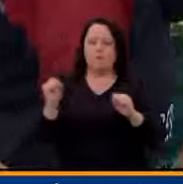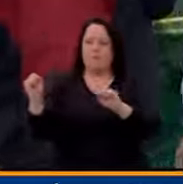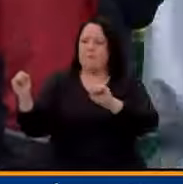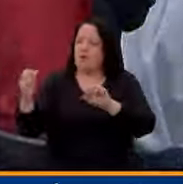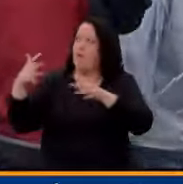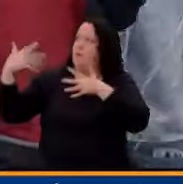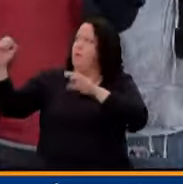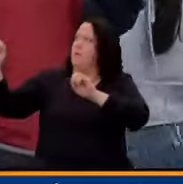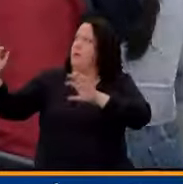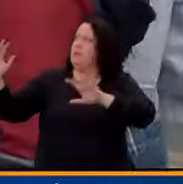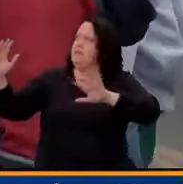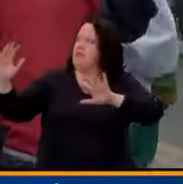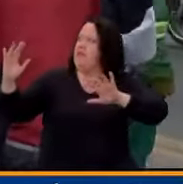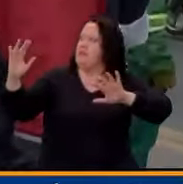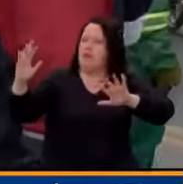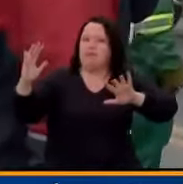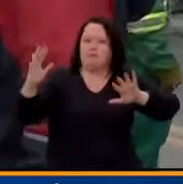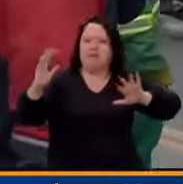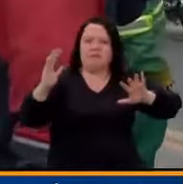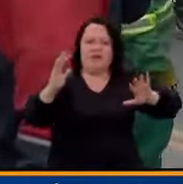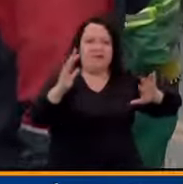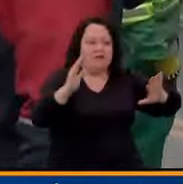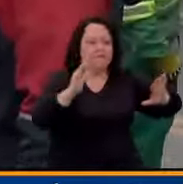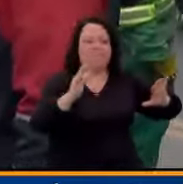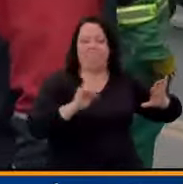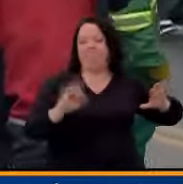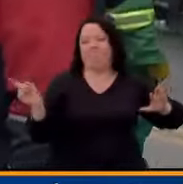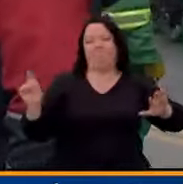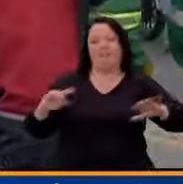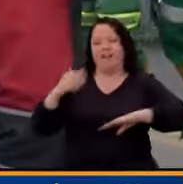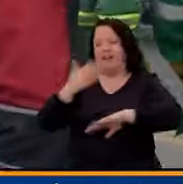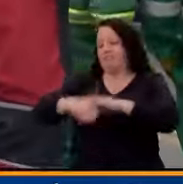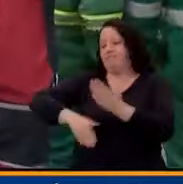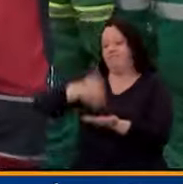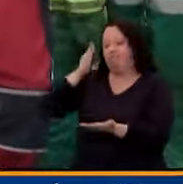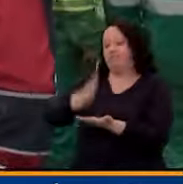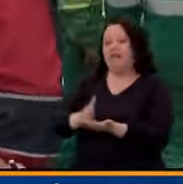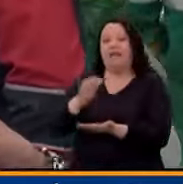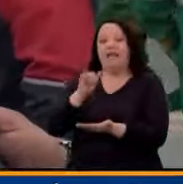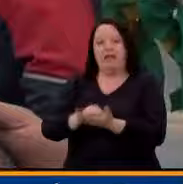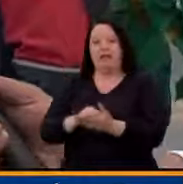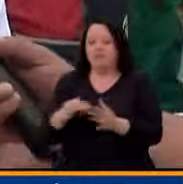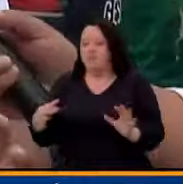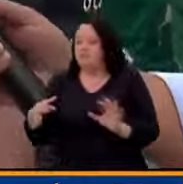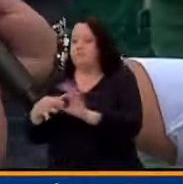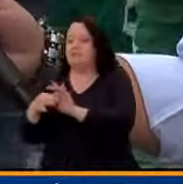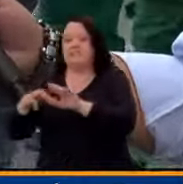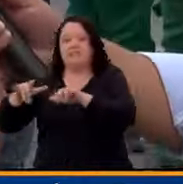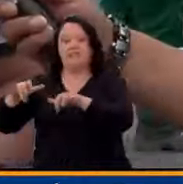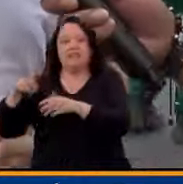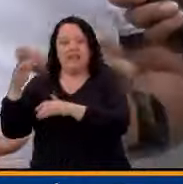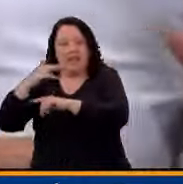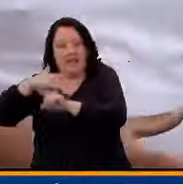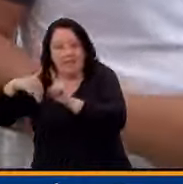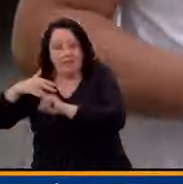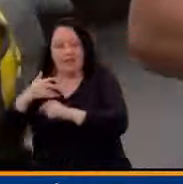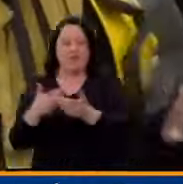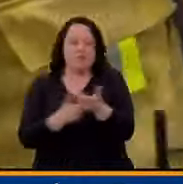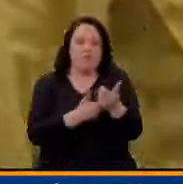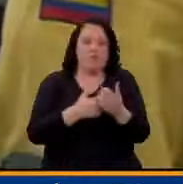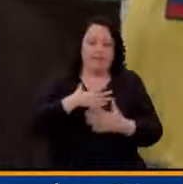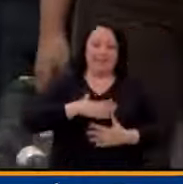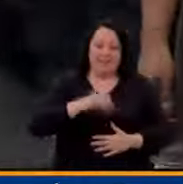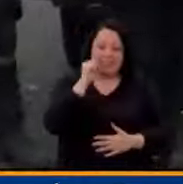viento hacia diferentes costados nos ha hecho que tengamos que articularnos con nuestra Secretaría de Ambiente, con bomberos, con defensa civil, ejército,